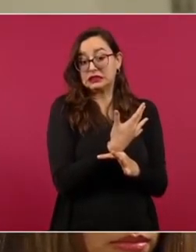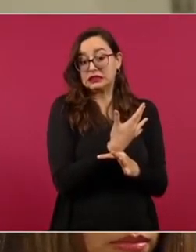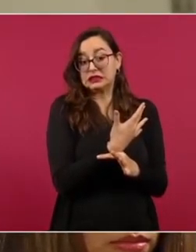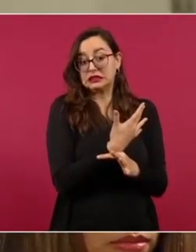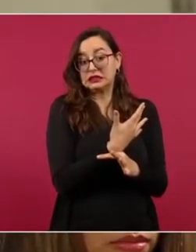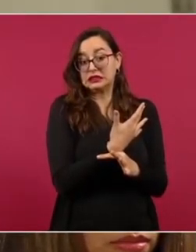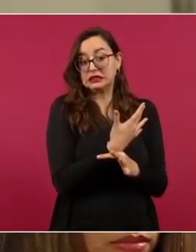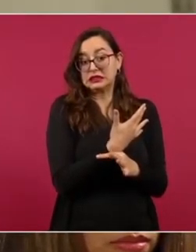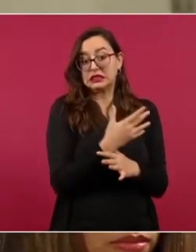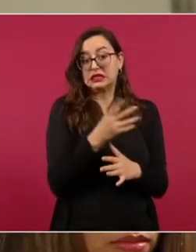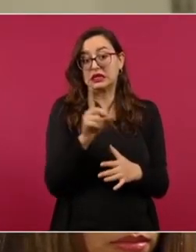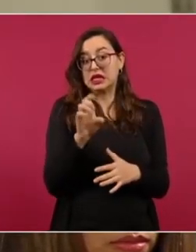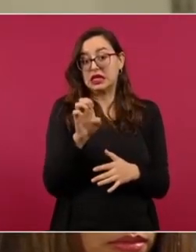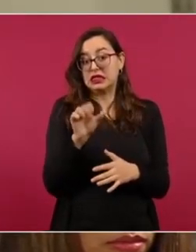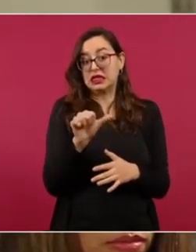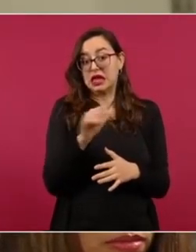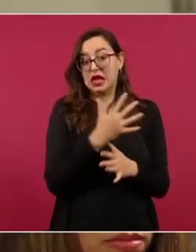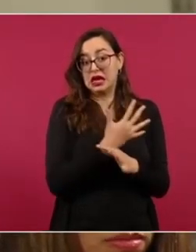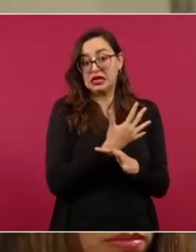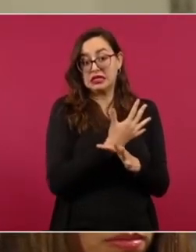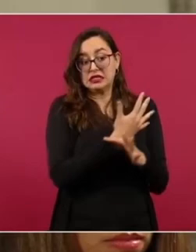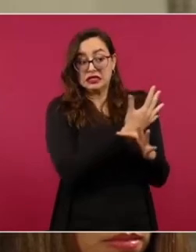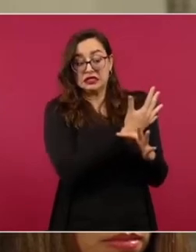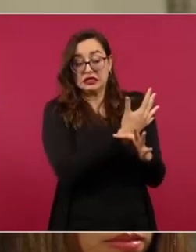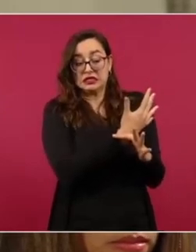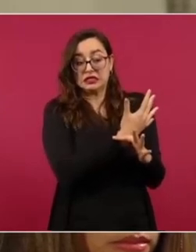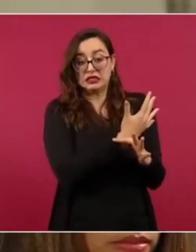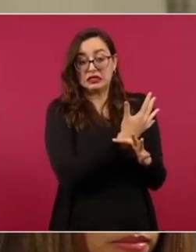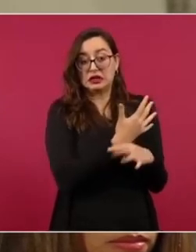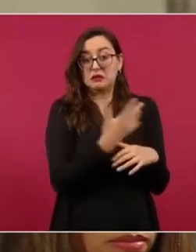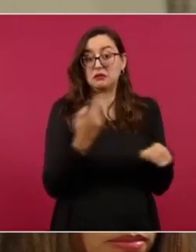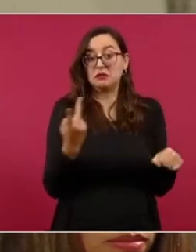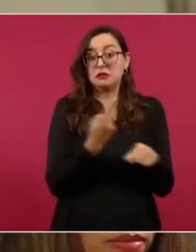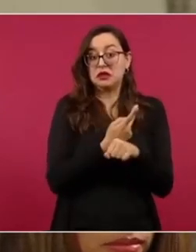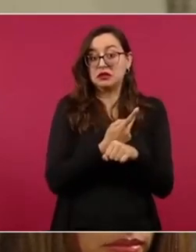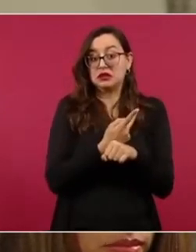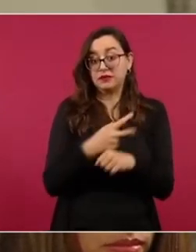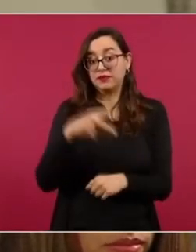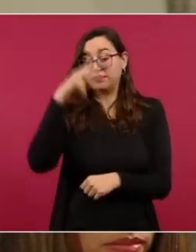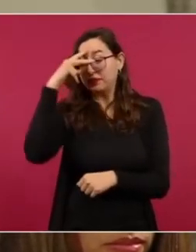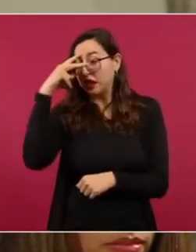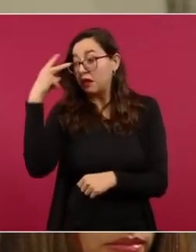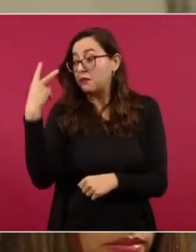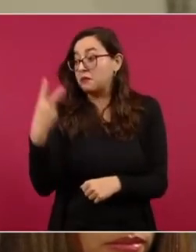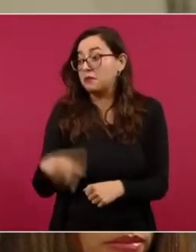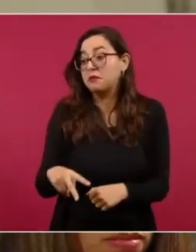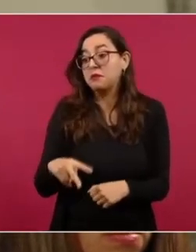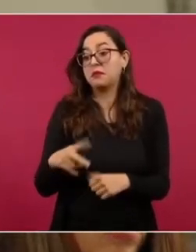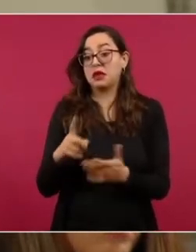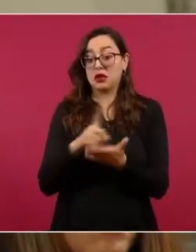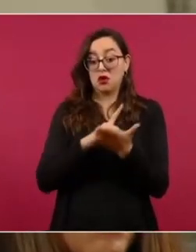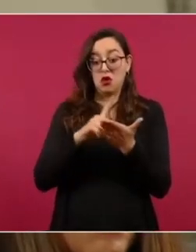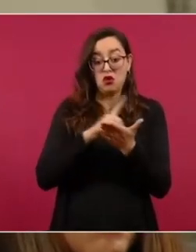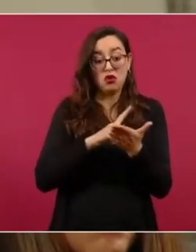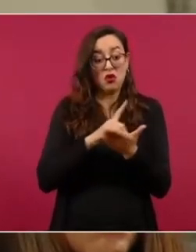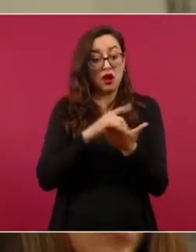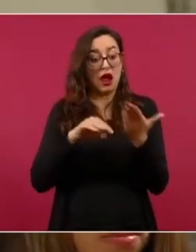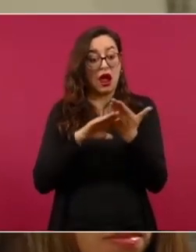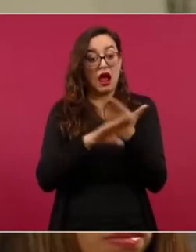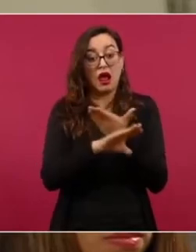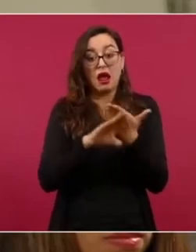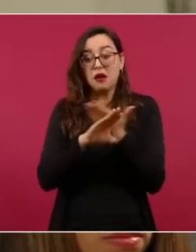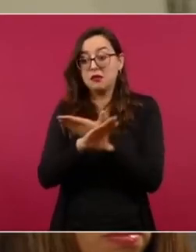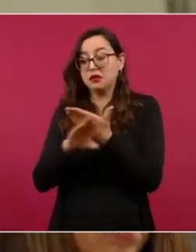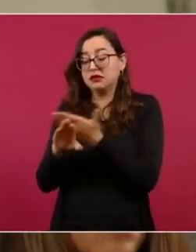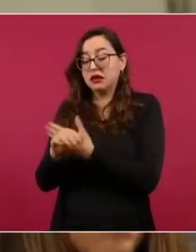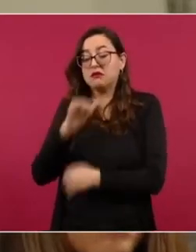estas agencias extranjeras a las que usted también se ha referido ya en esta semana, es que sin una cooperación de México para detener el tráfico de drogas es complicado detener el consumo en su país.